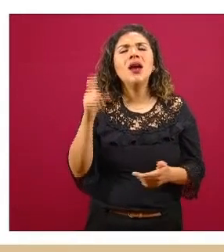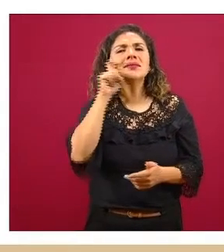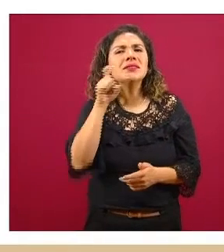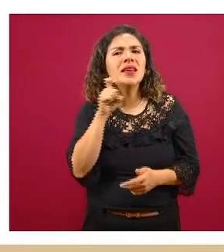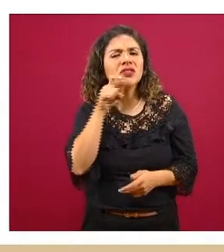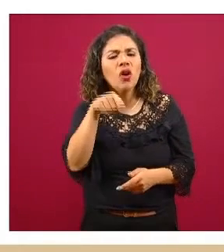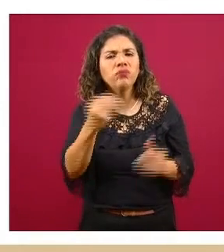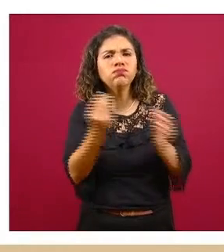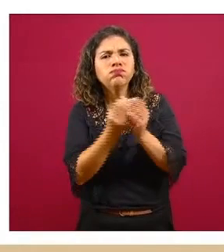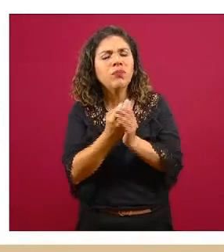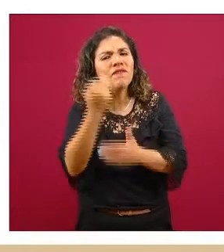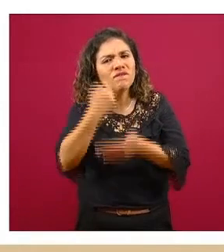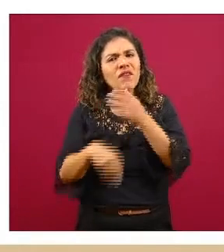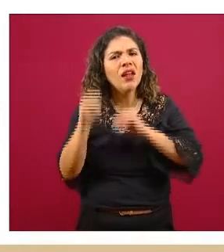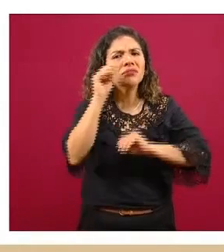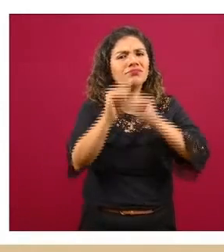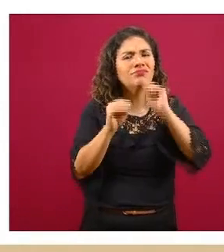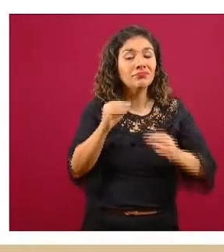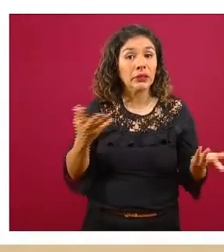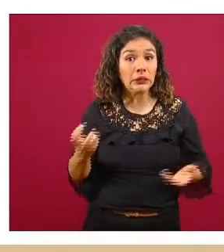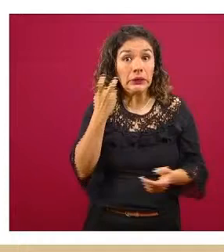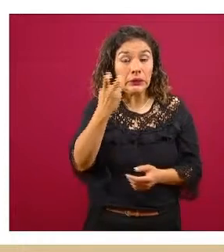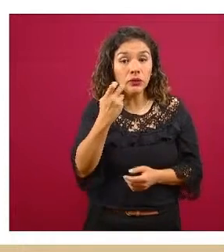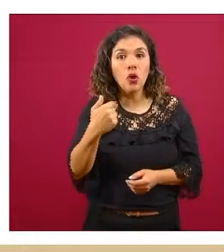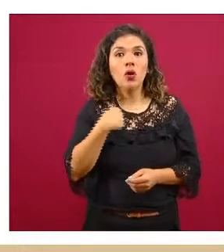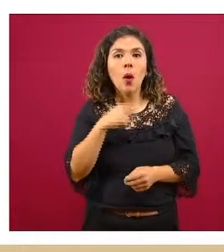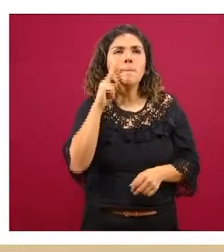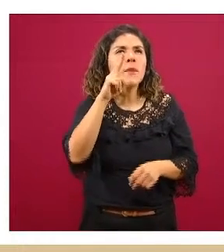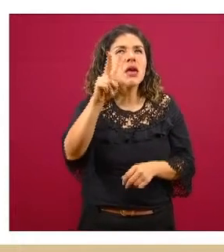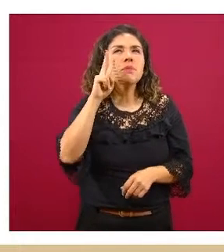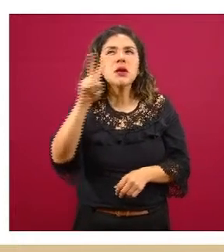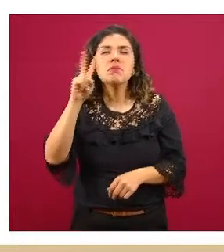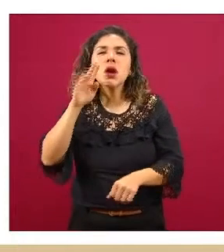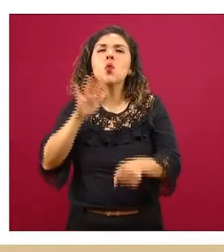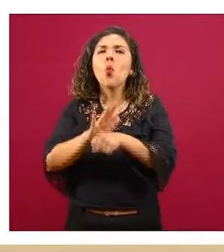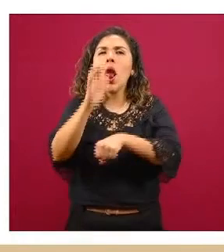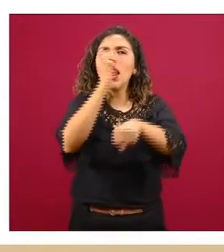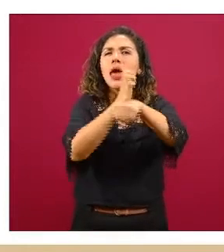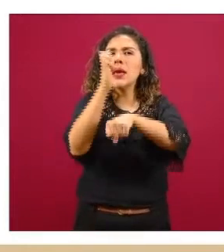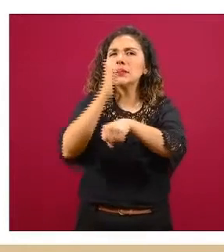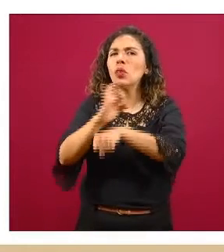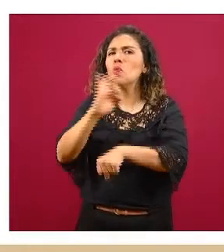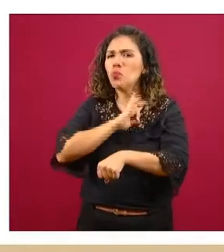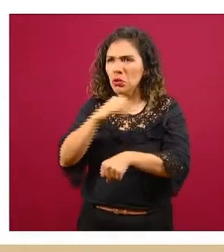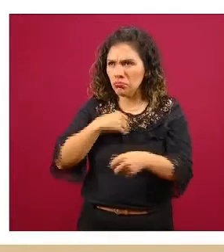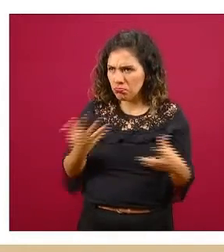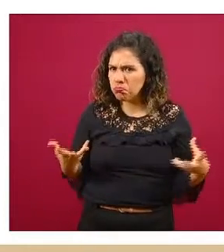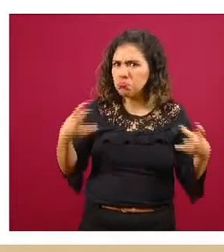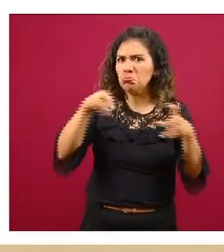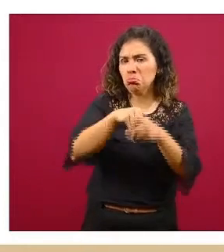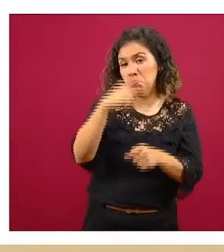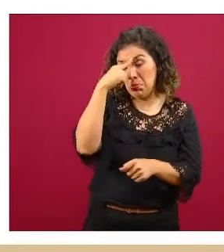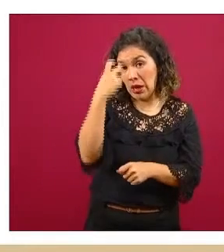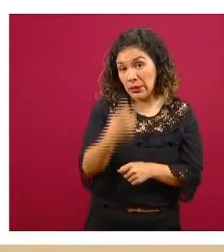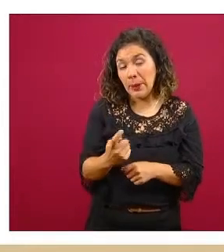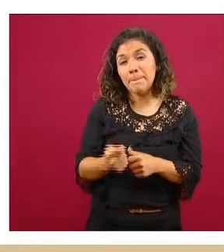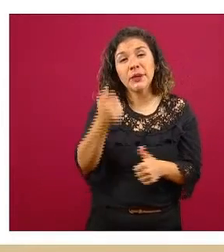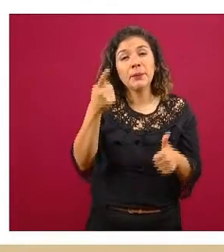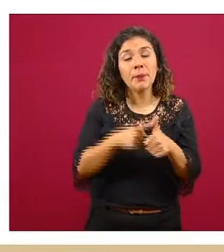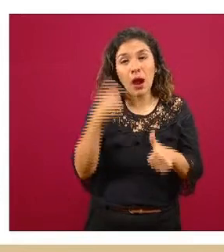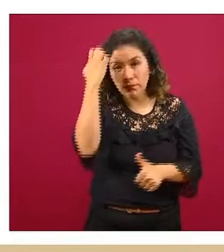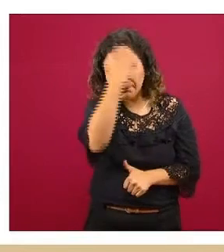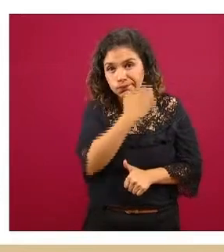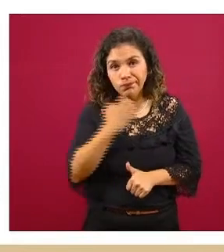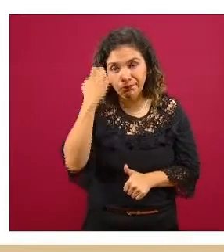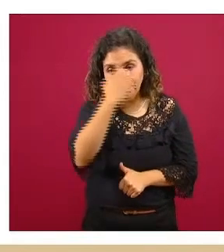una serie de criterios para ver qué entidades federativas si podíamos incluir en este primer análisis